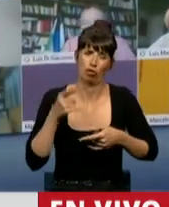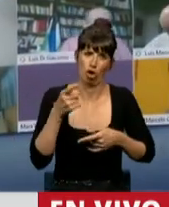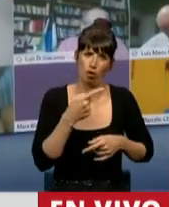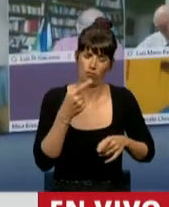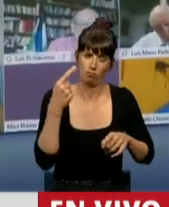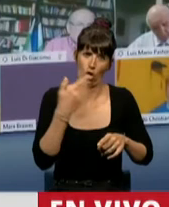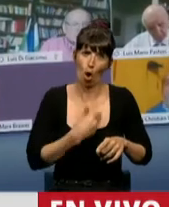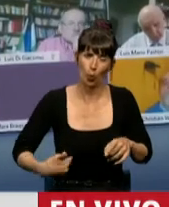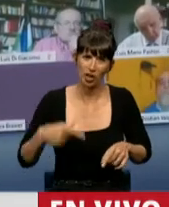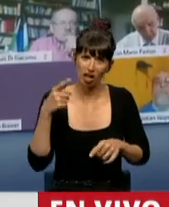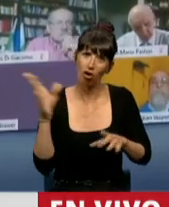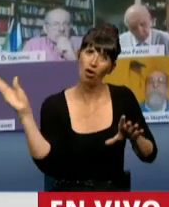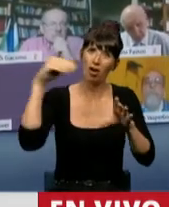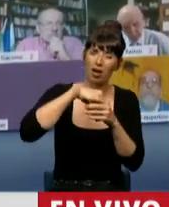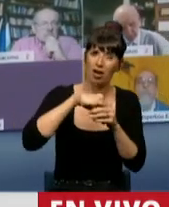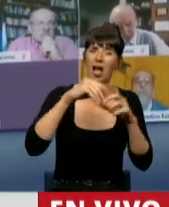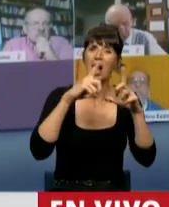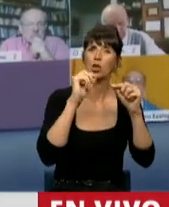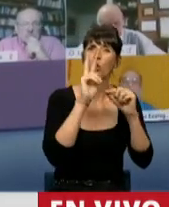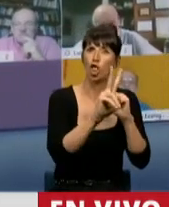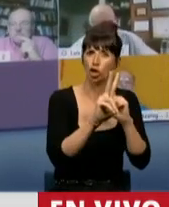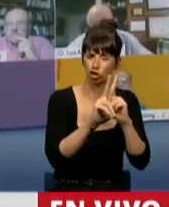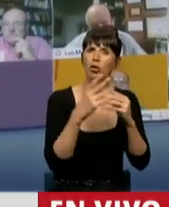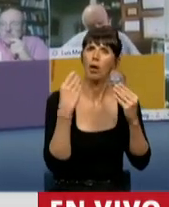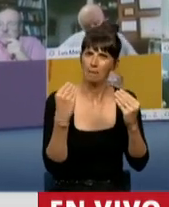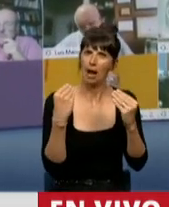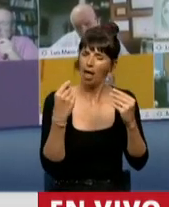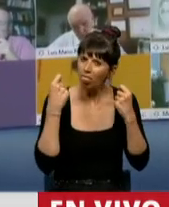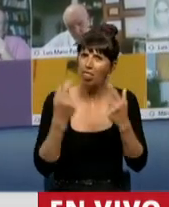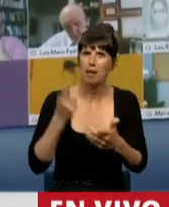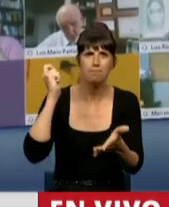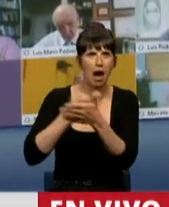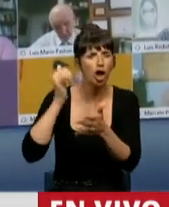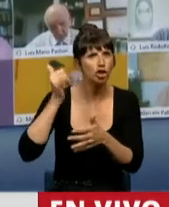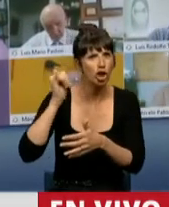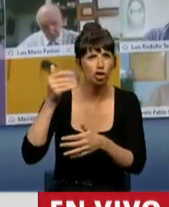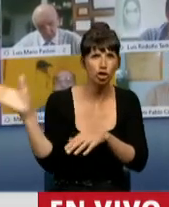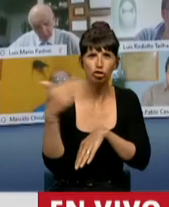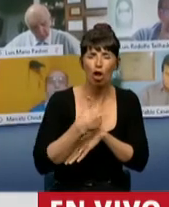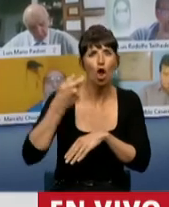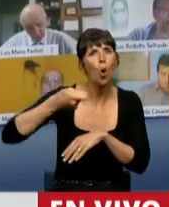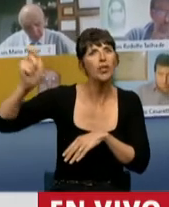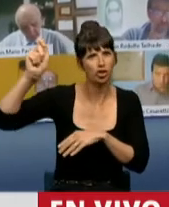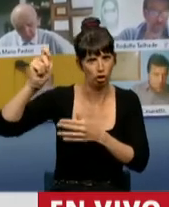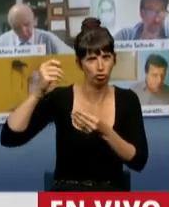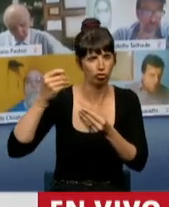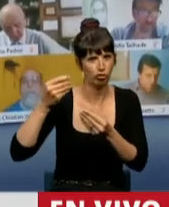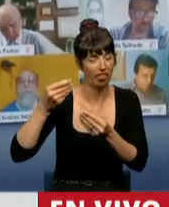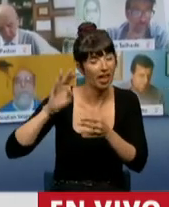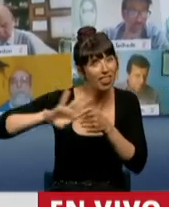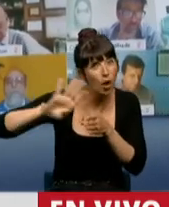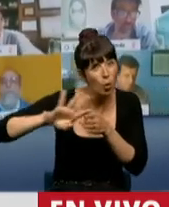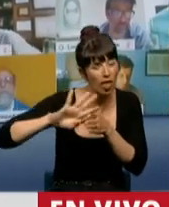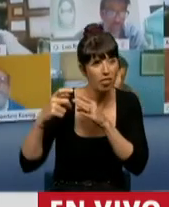la incorporación en el artículo 2 de garantizar el pago de todos los juicios de reparación histórica y que no tenga